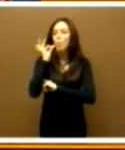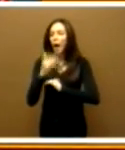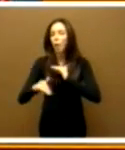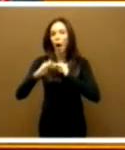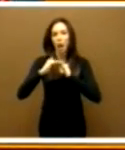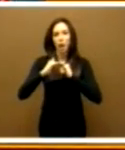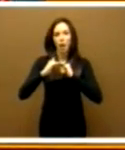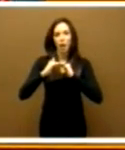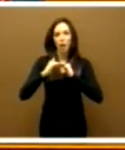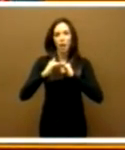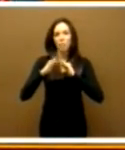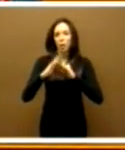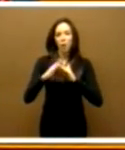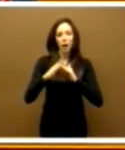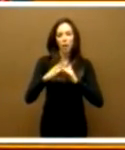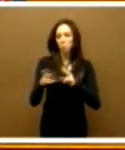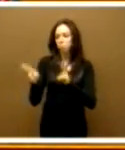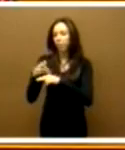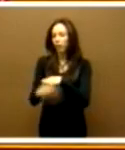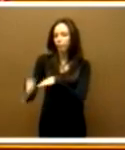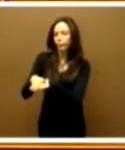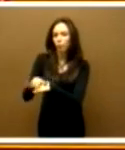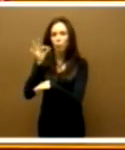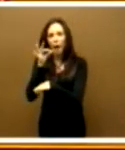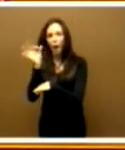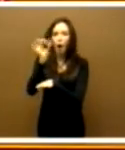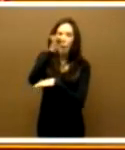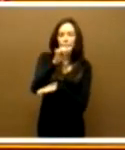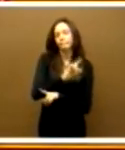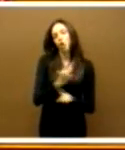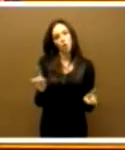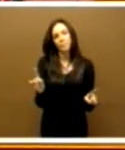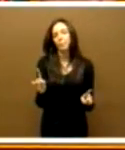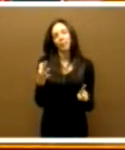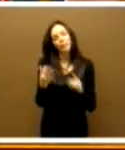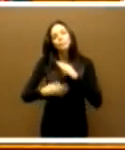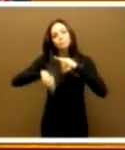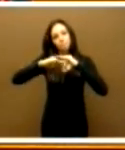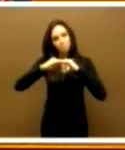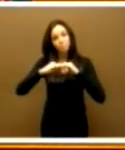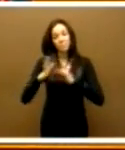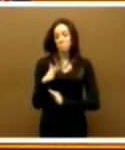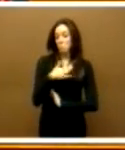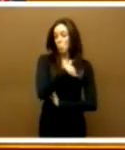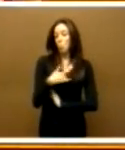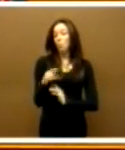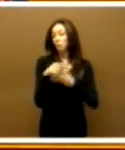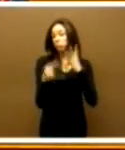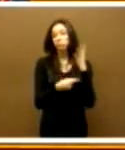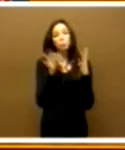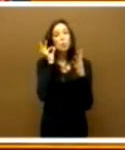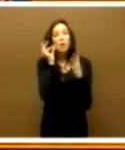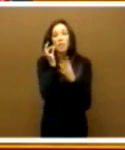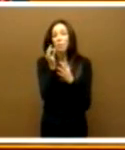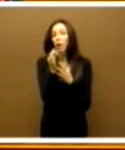no aniquilando. Los diferentes papeles que puede desarrollar una mujer son tan